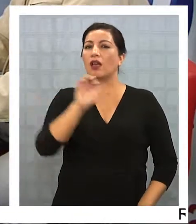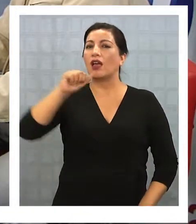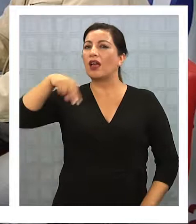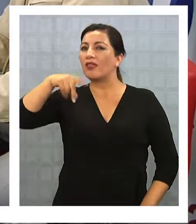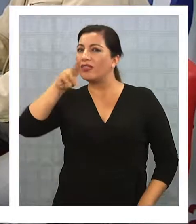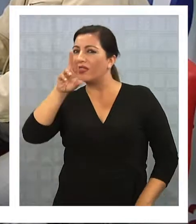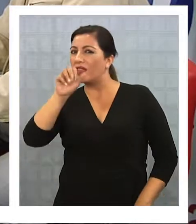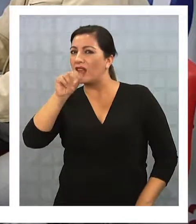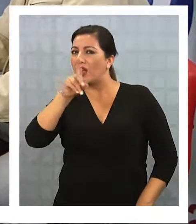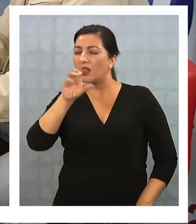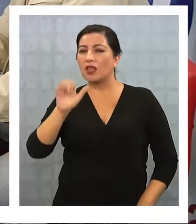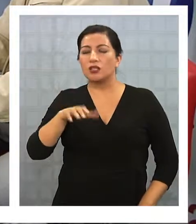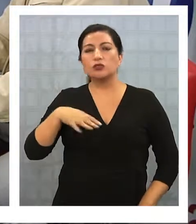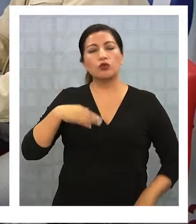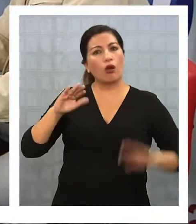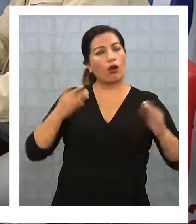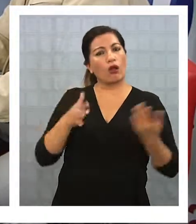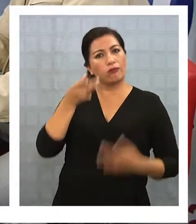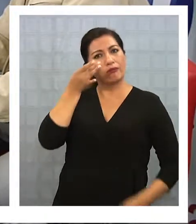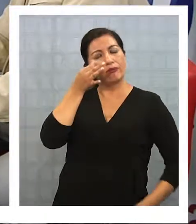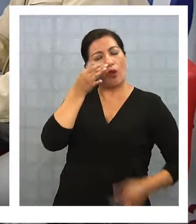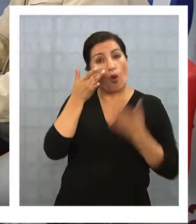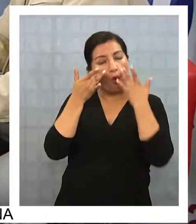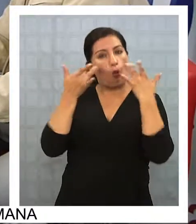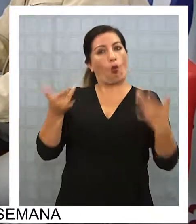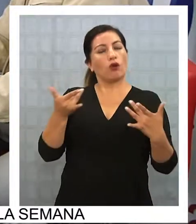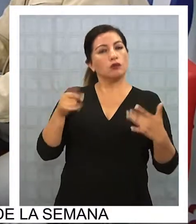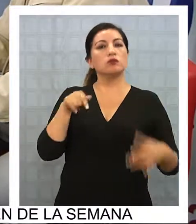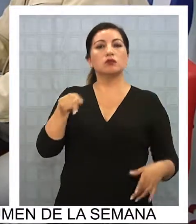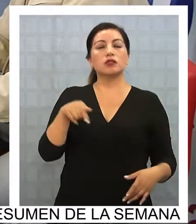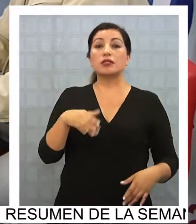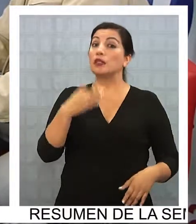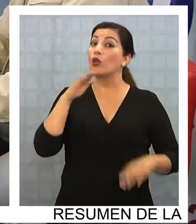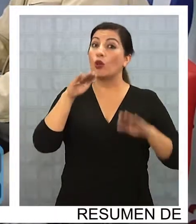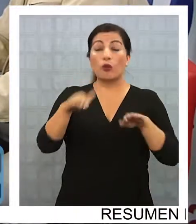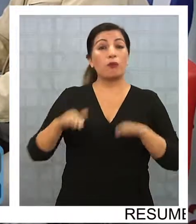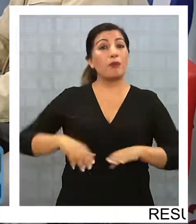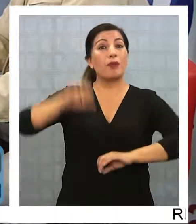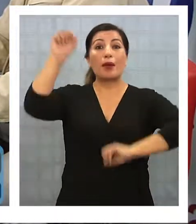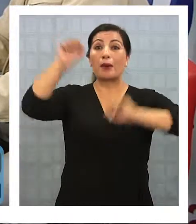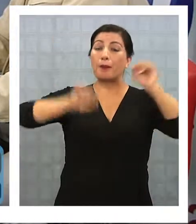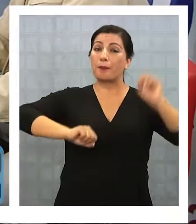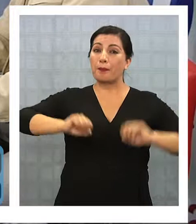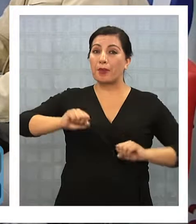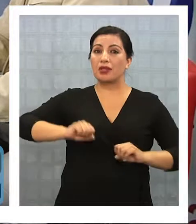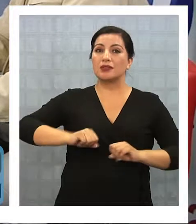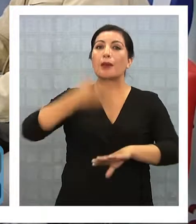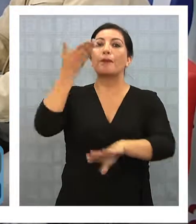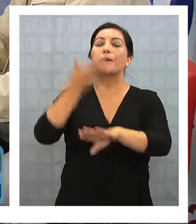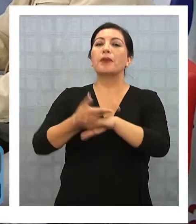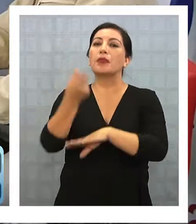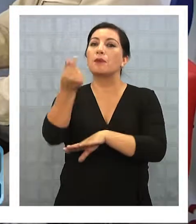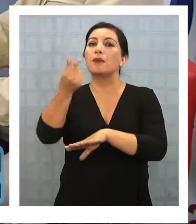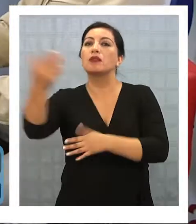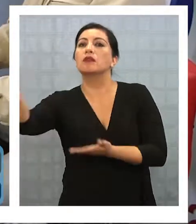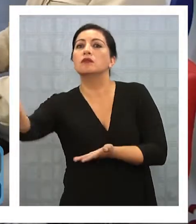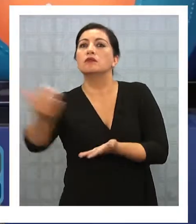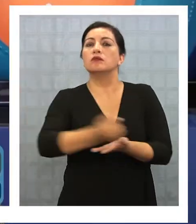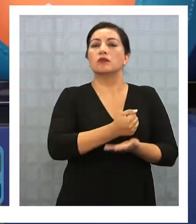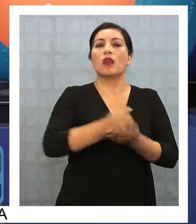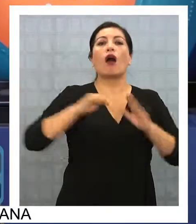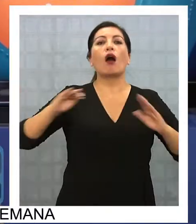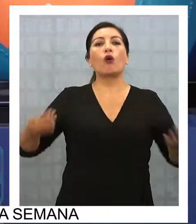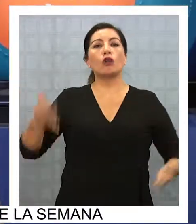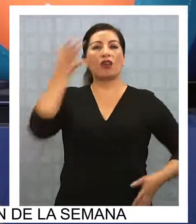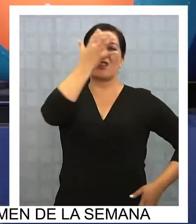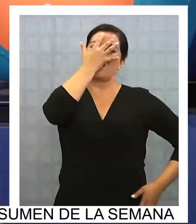que oh mira, estoy sorprendido ellos rentaban rentaban con estas mismas empresas o sea, hacían negocios dije, el nivel